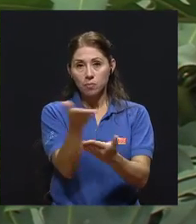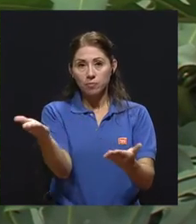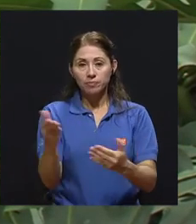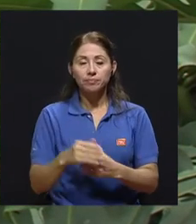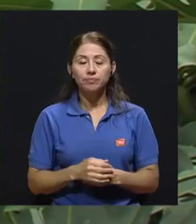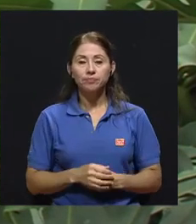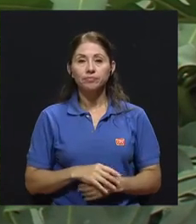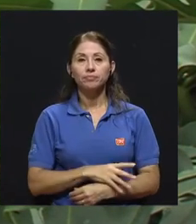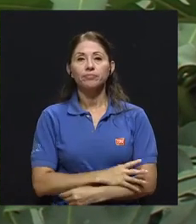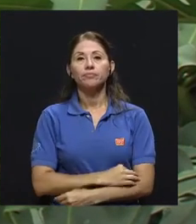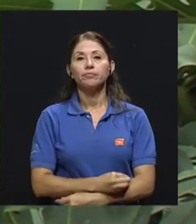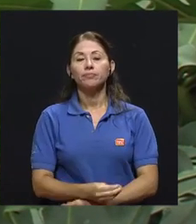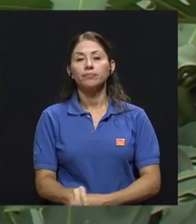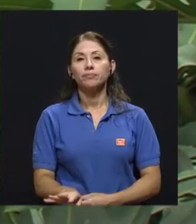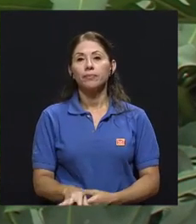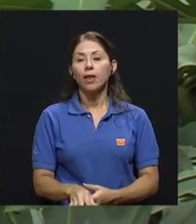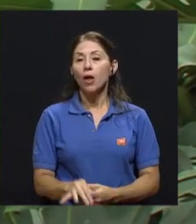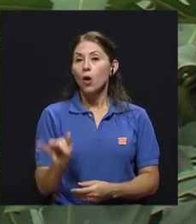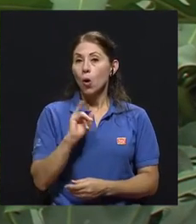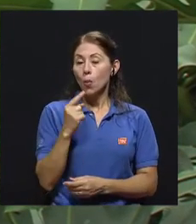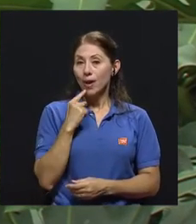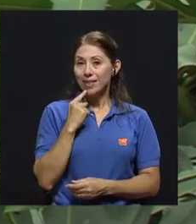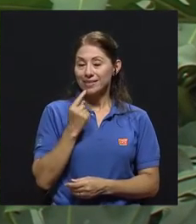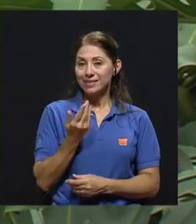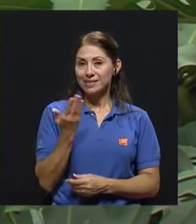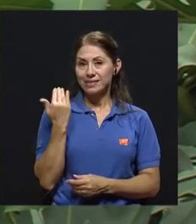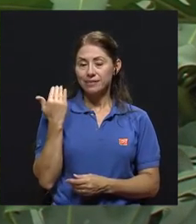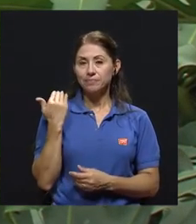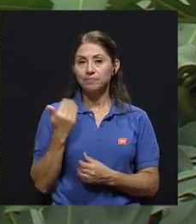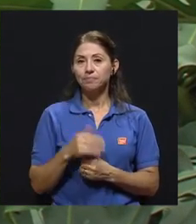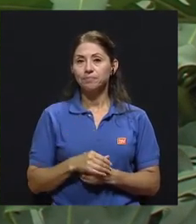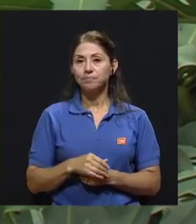Como le decía en algún momento antes del programa,